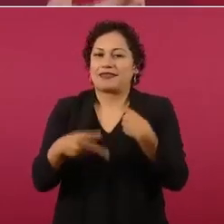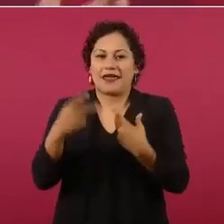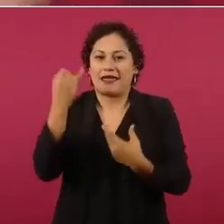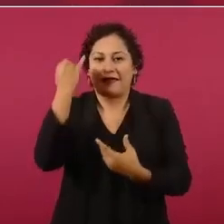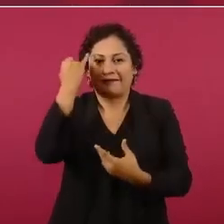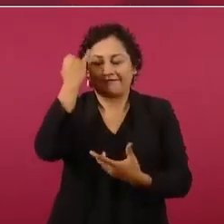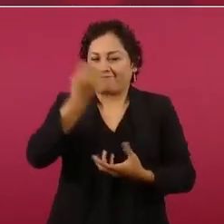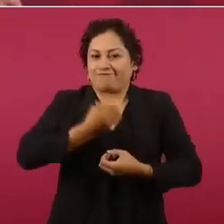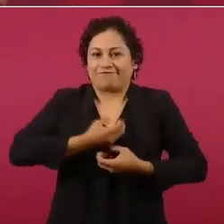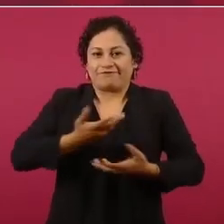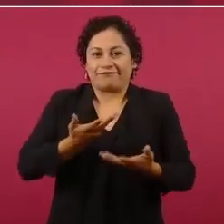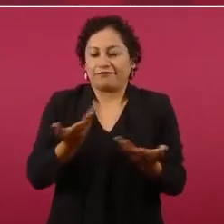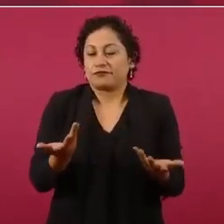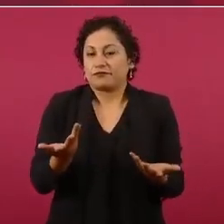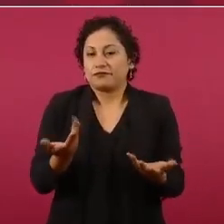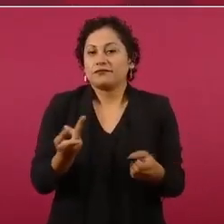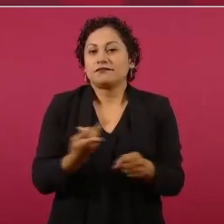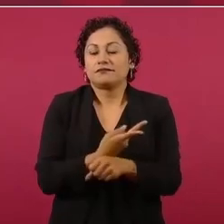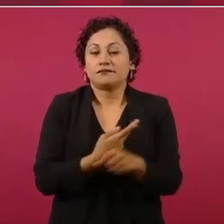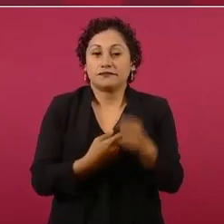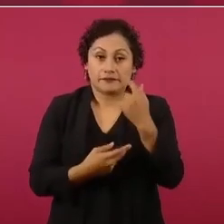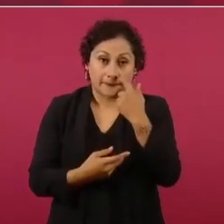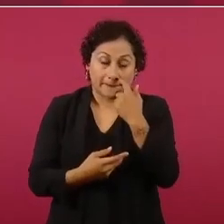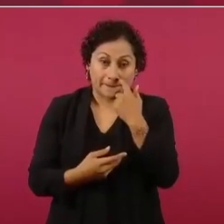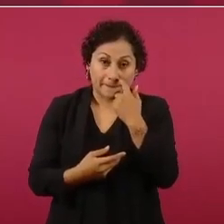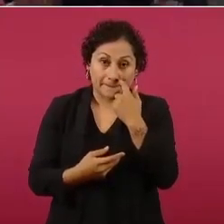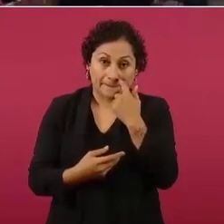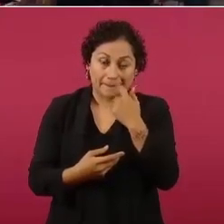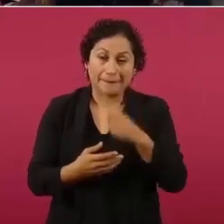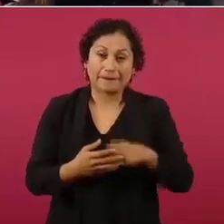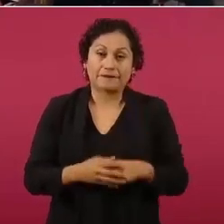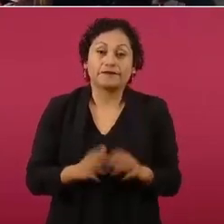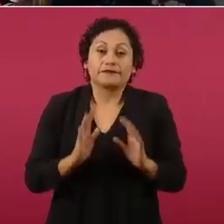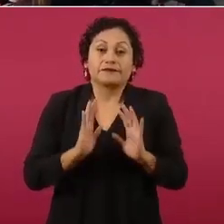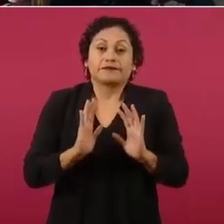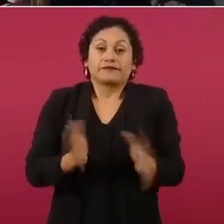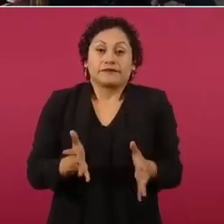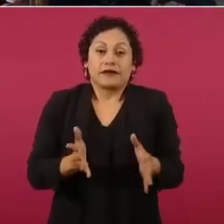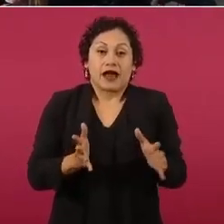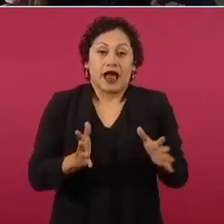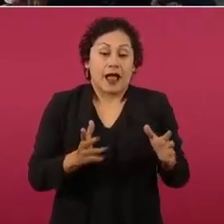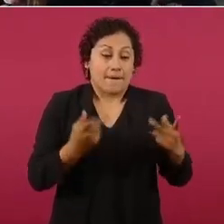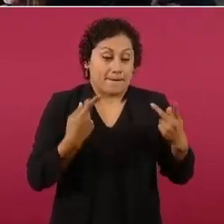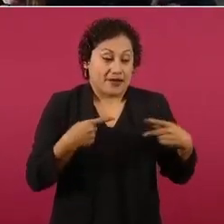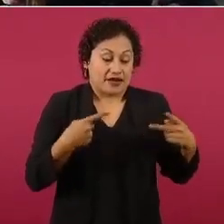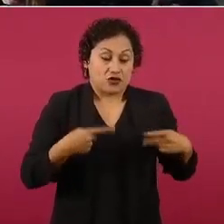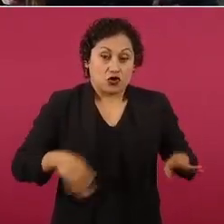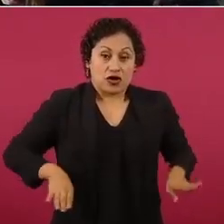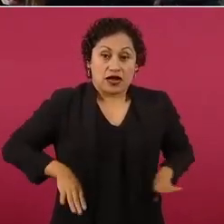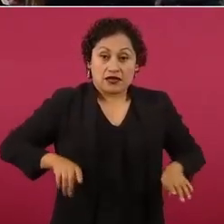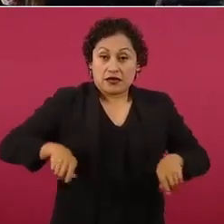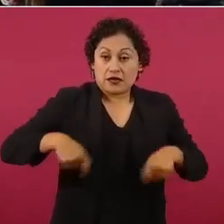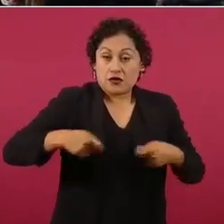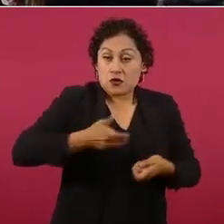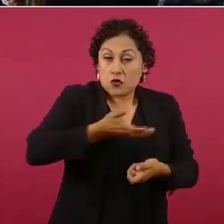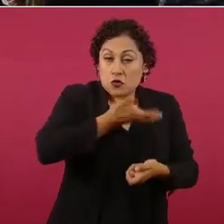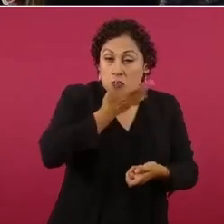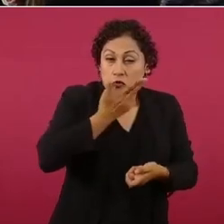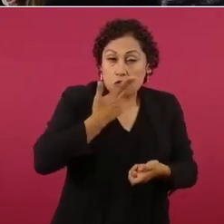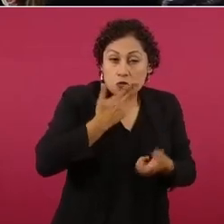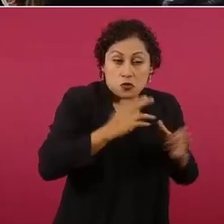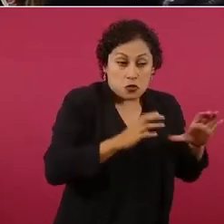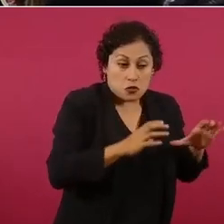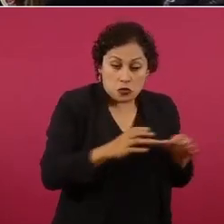en un bloque el conservadurismo, la derecha.